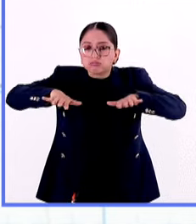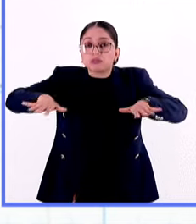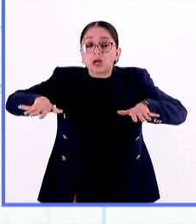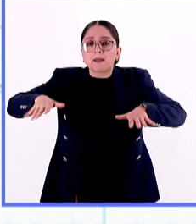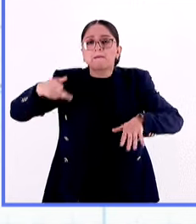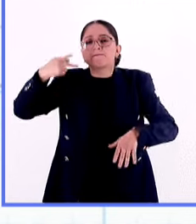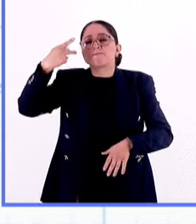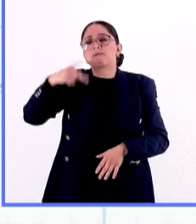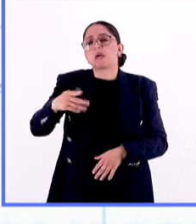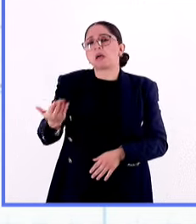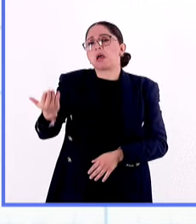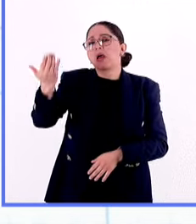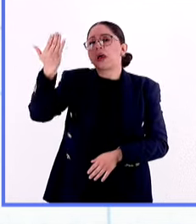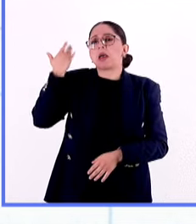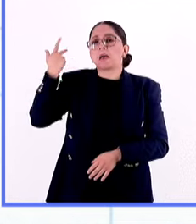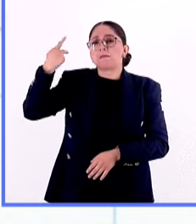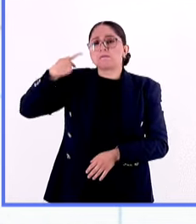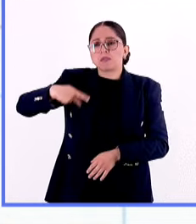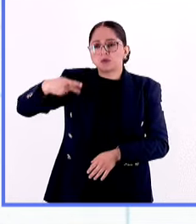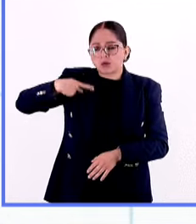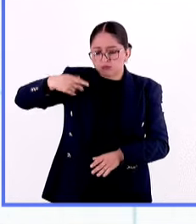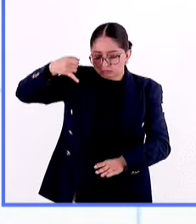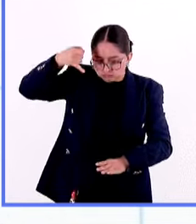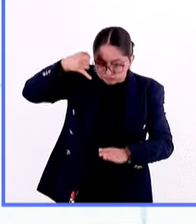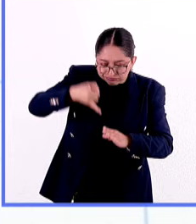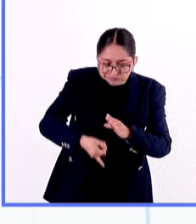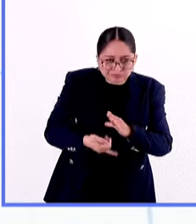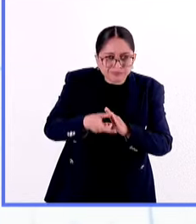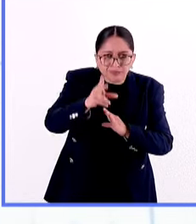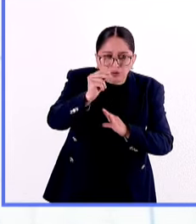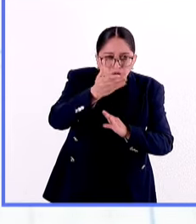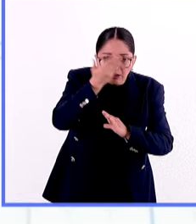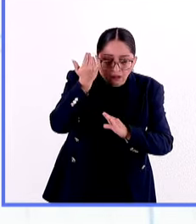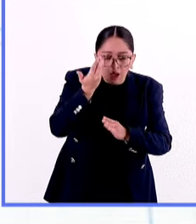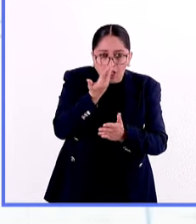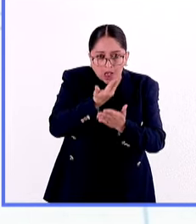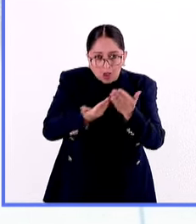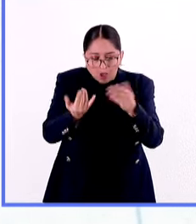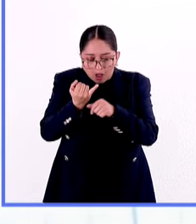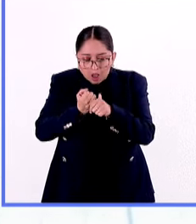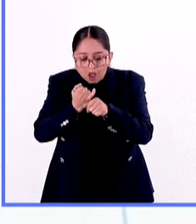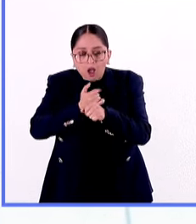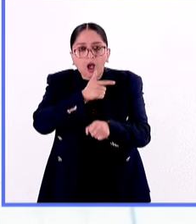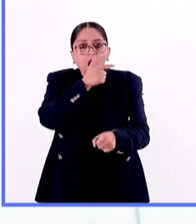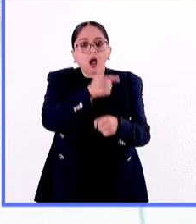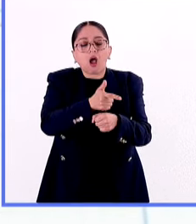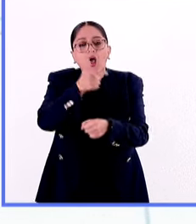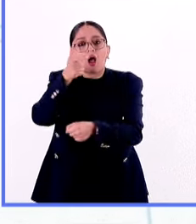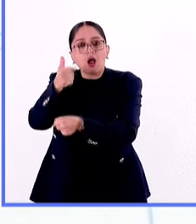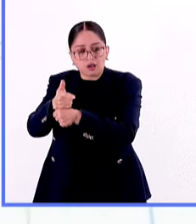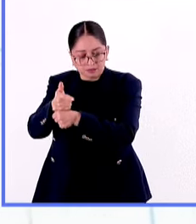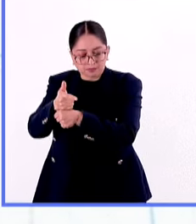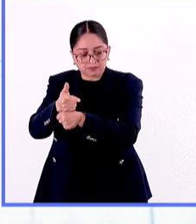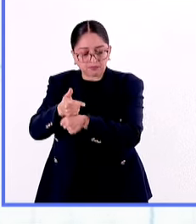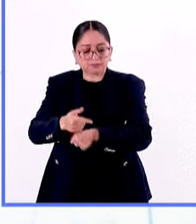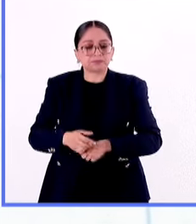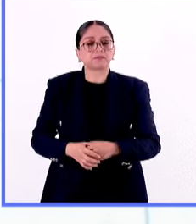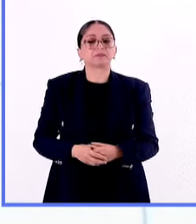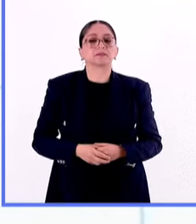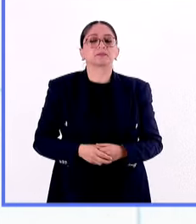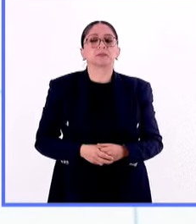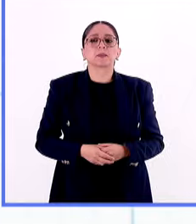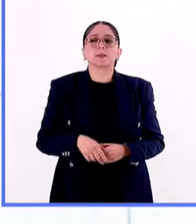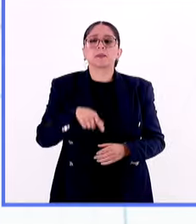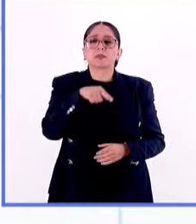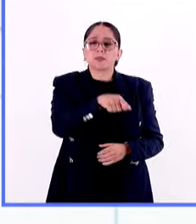sabía que había debajo del derrame de lava hasta ahora. Podemos decir que los resultados que estamos consiguiendo